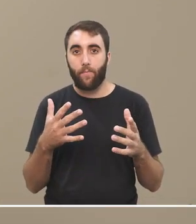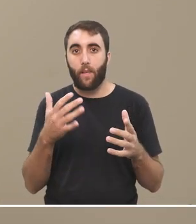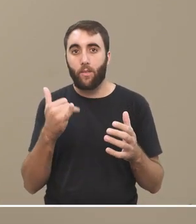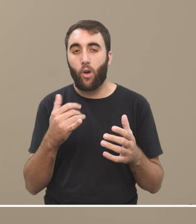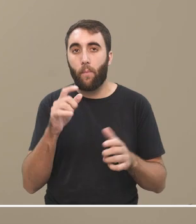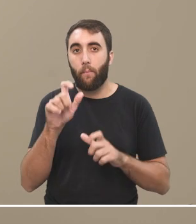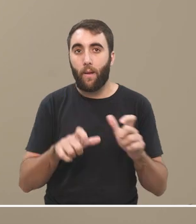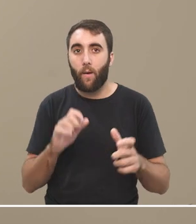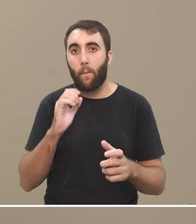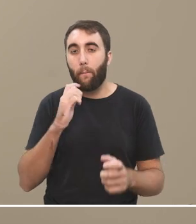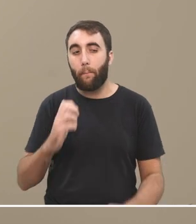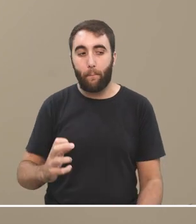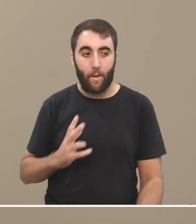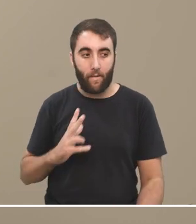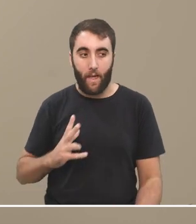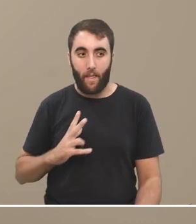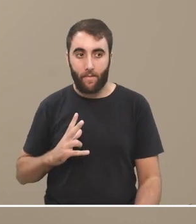son plataformas privadas,